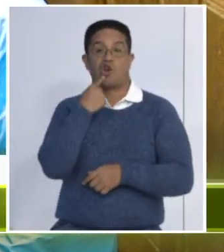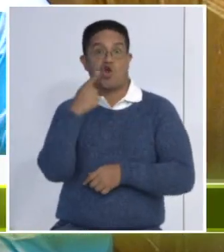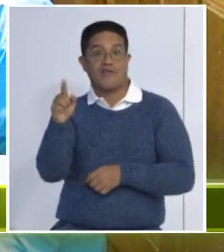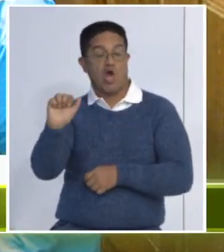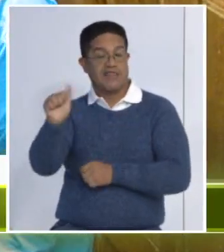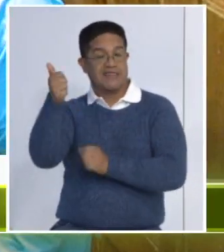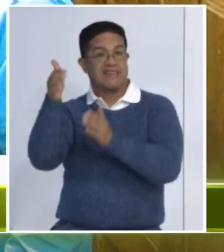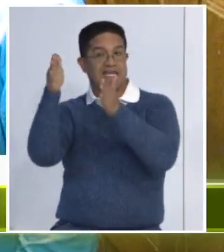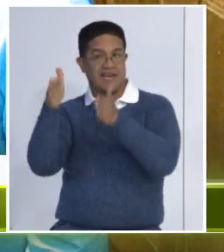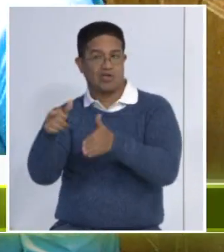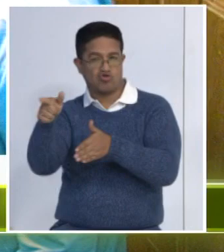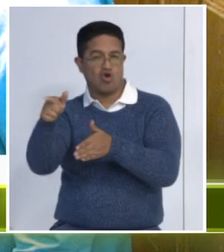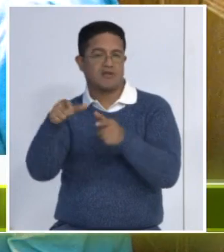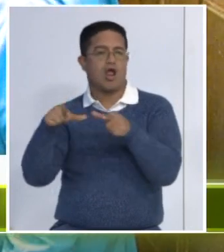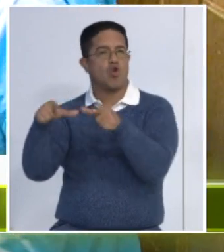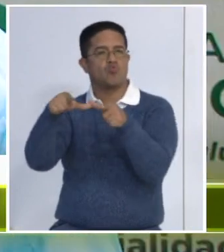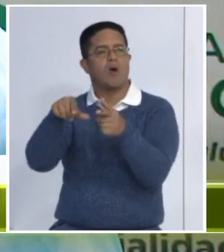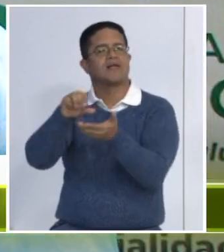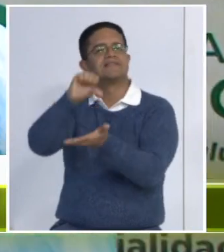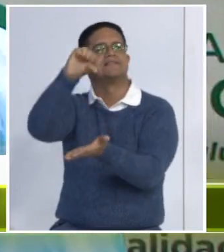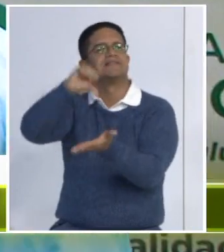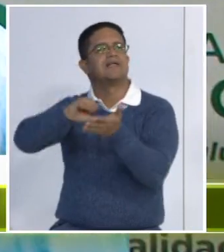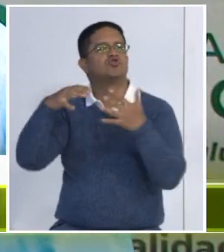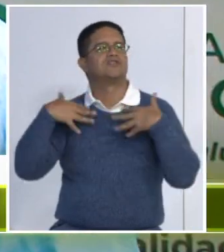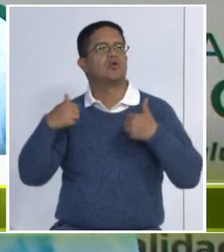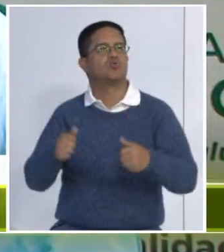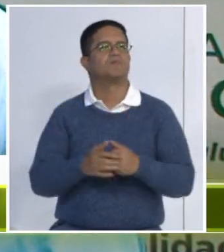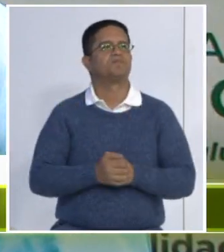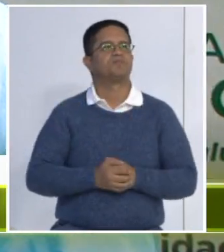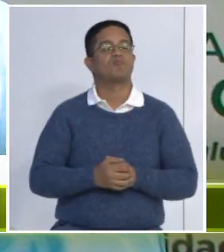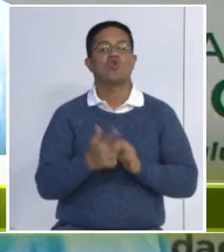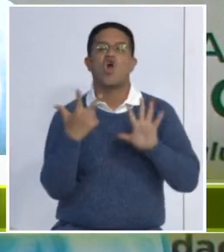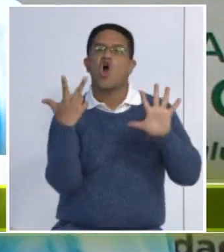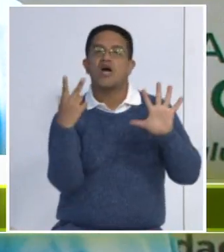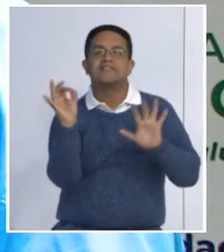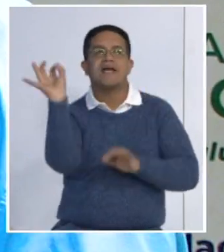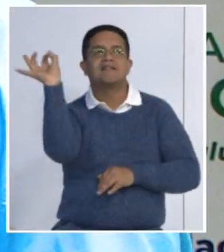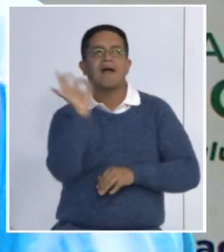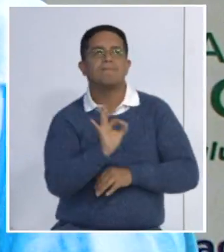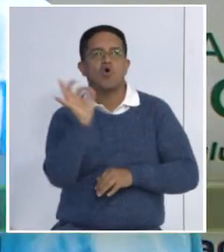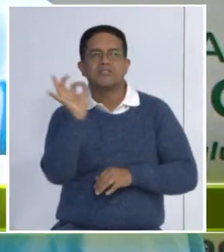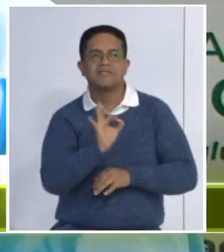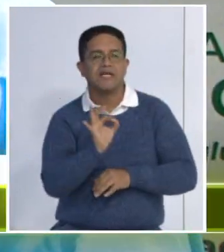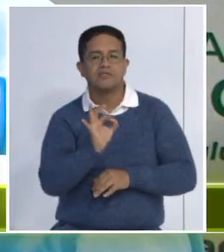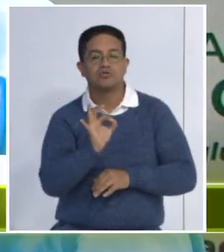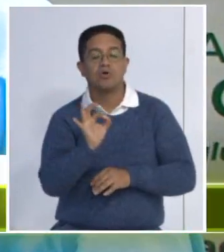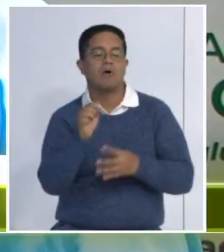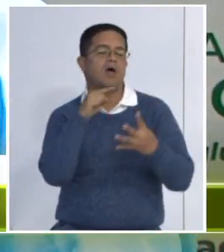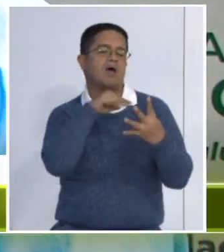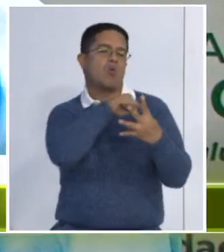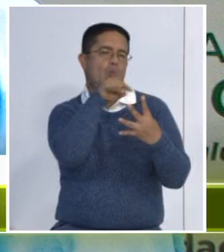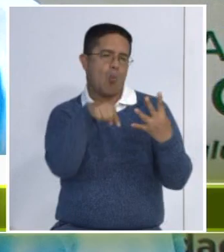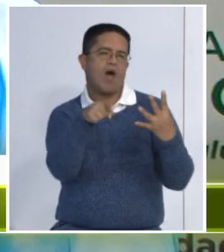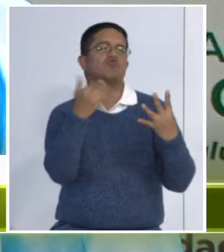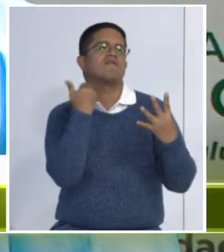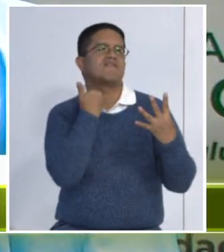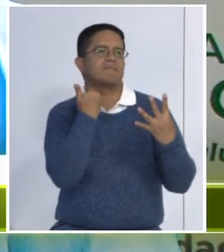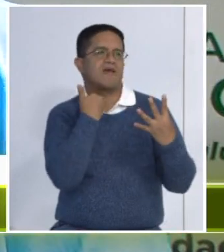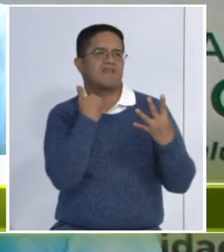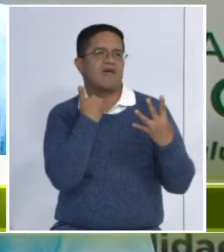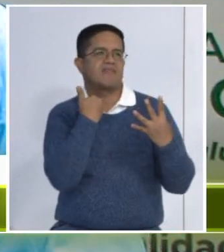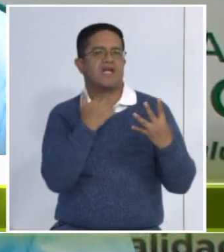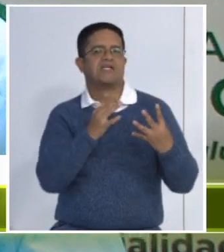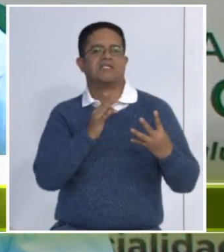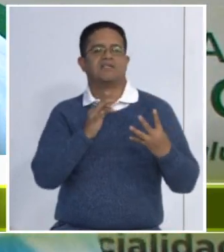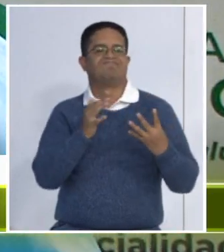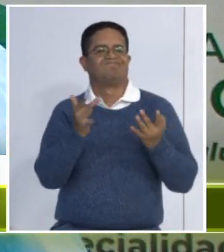director médico de ese centro de salud. El 80% de la mortalidad mundial obedece a estos cuatro grupos de enfermedades que no se transmiten